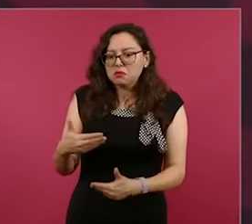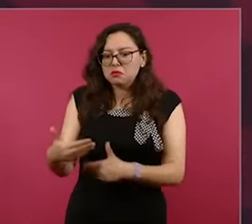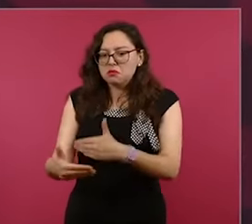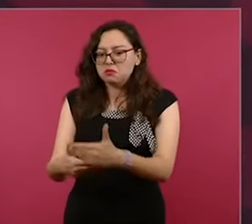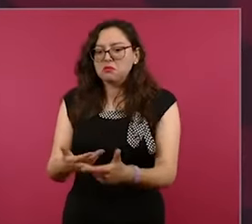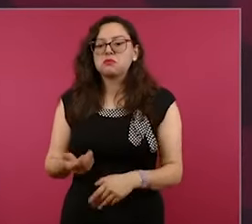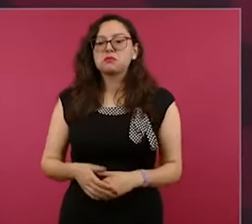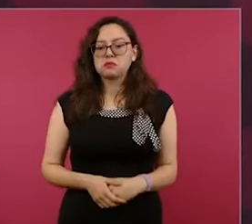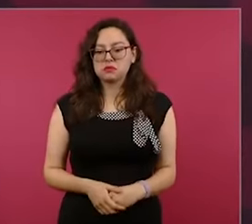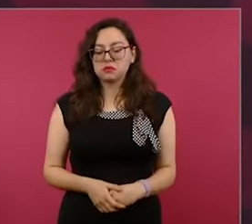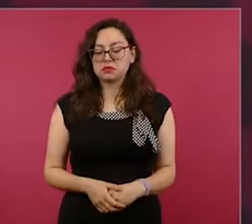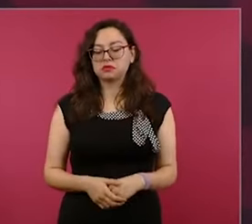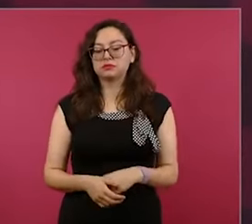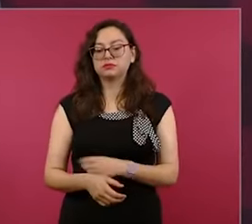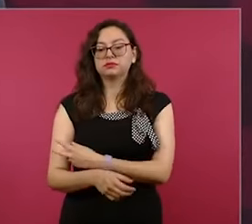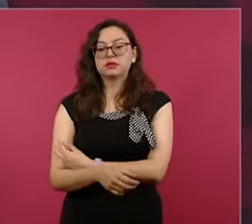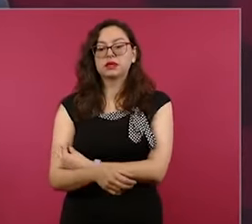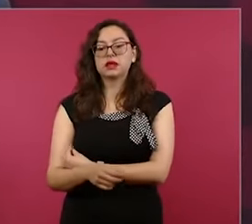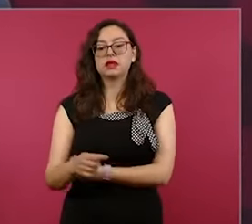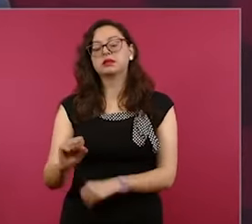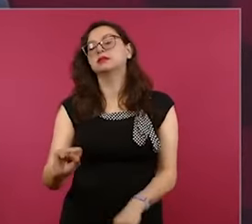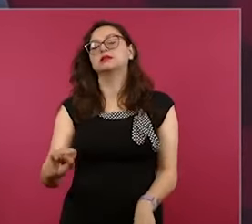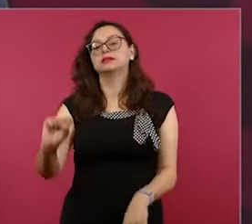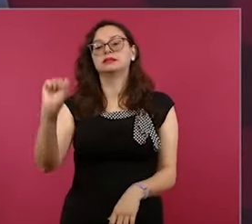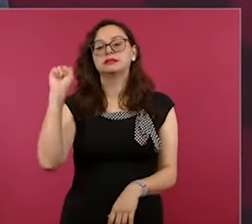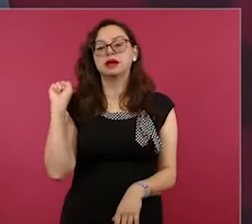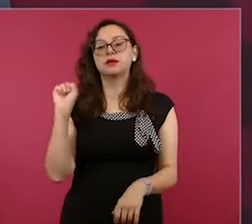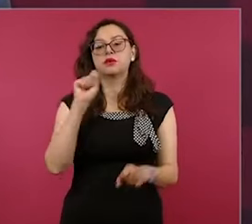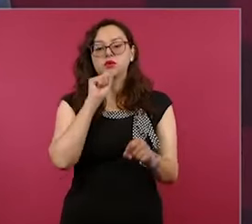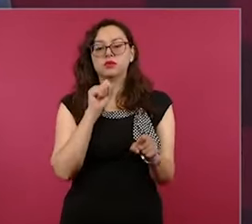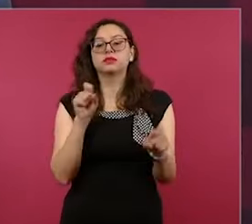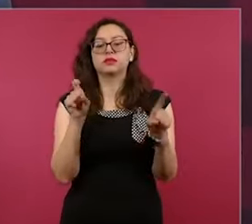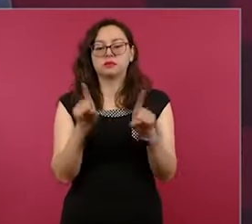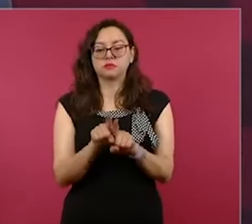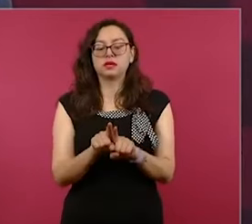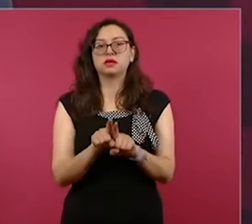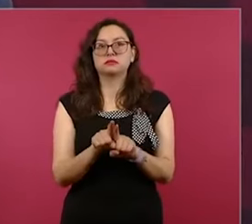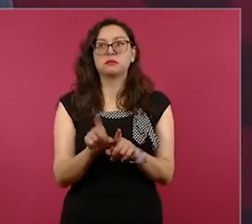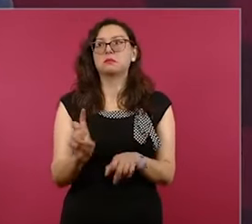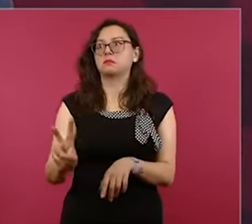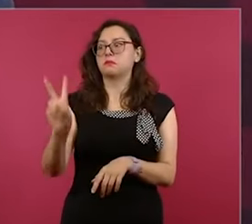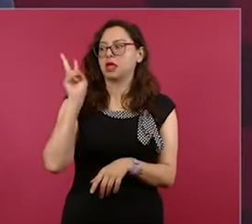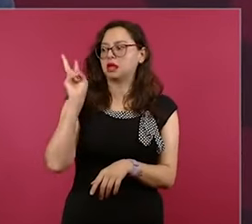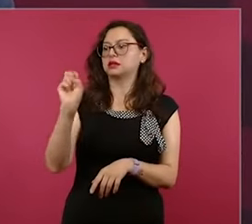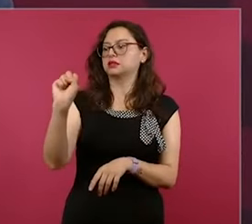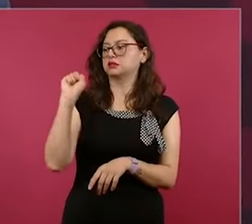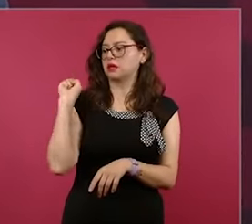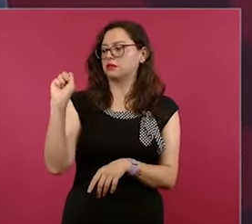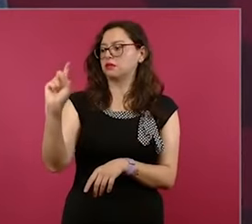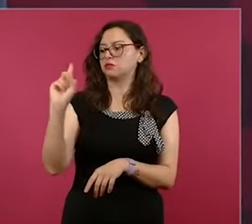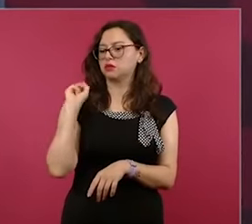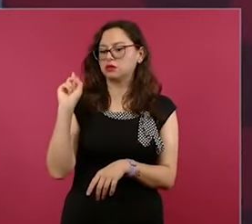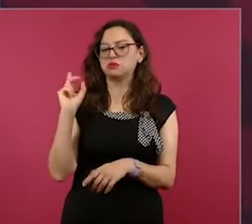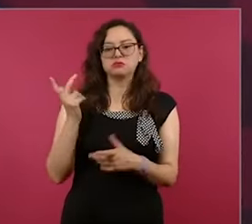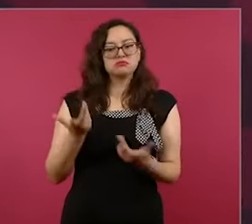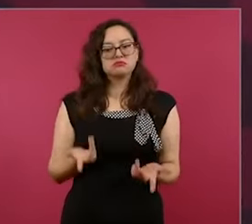mismo y el viernes estamos